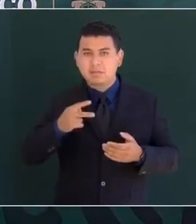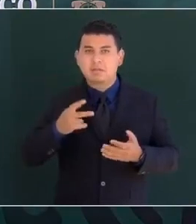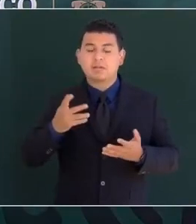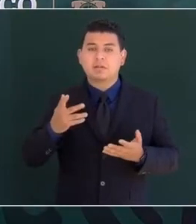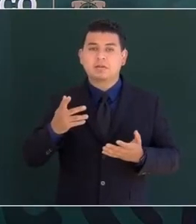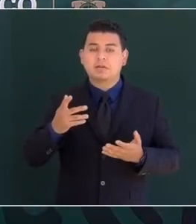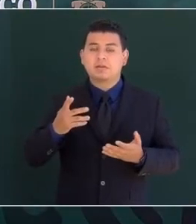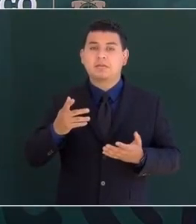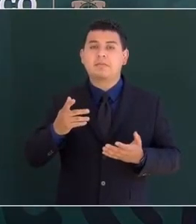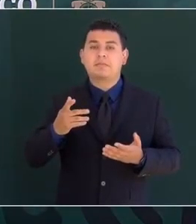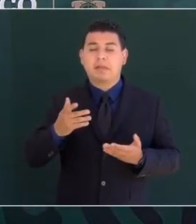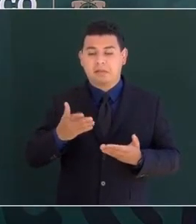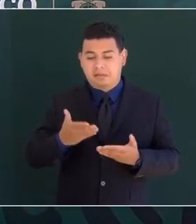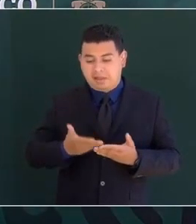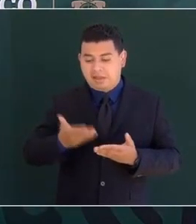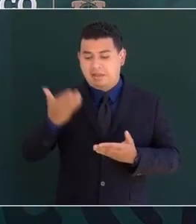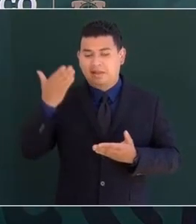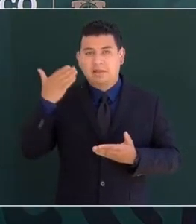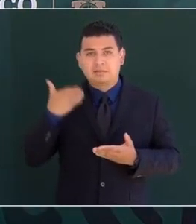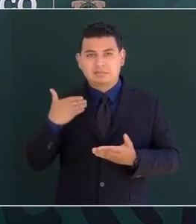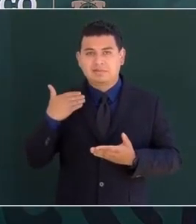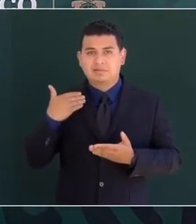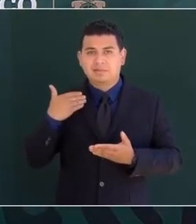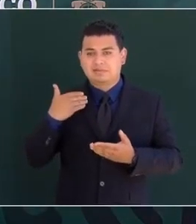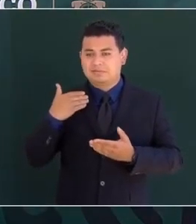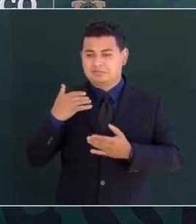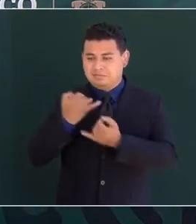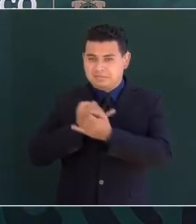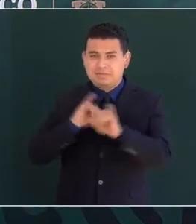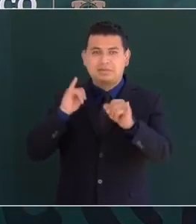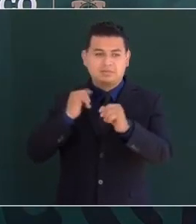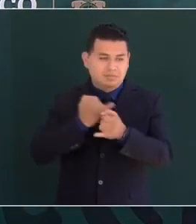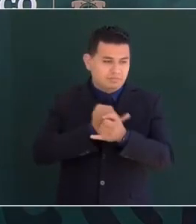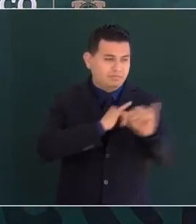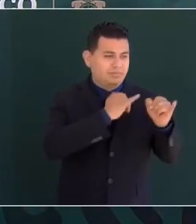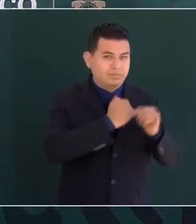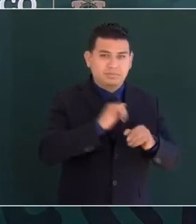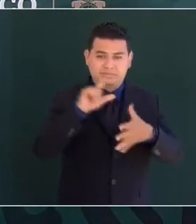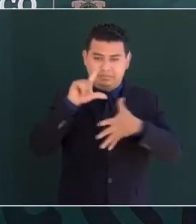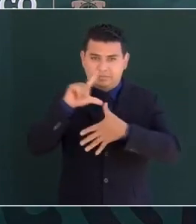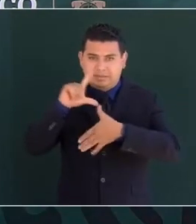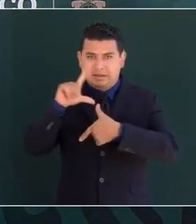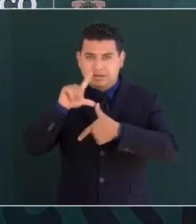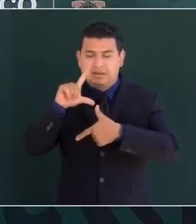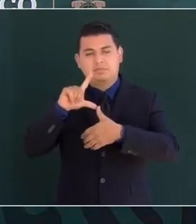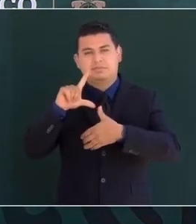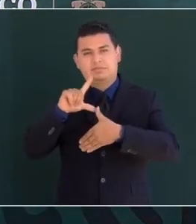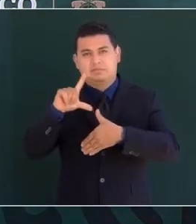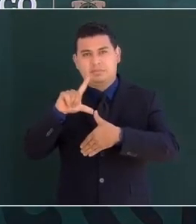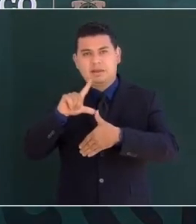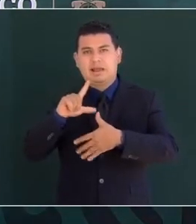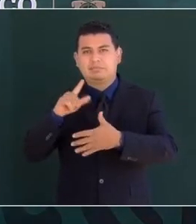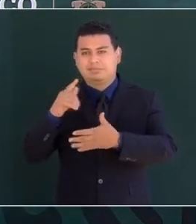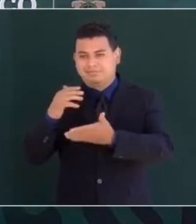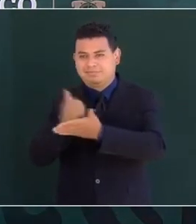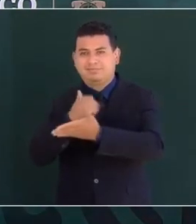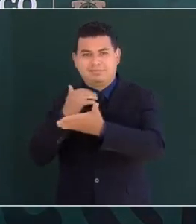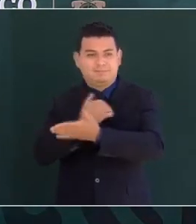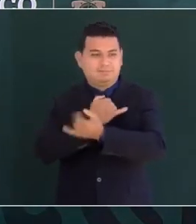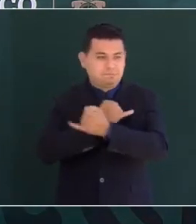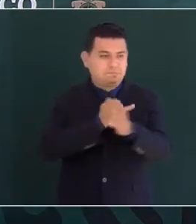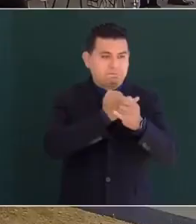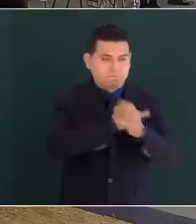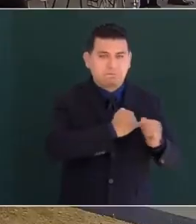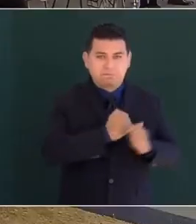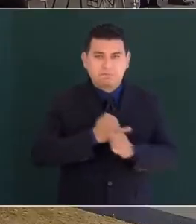independencia de casi todos los países de América Latina se produjo por